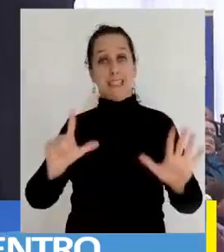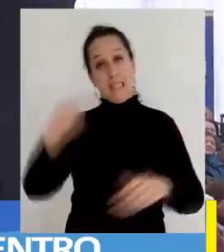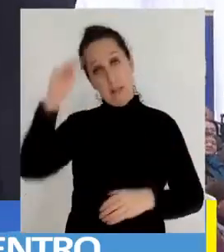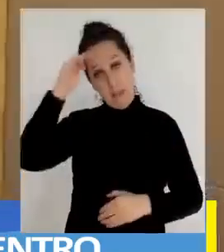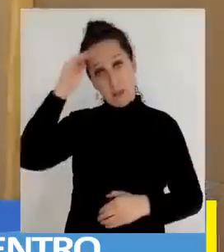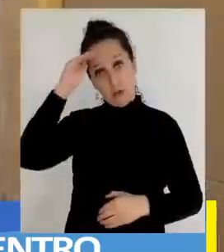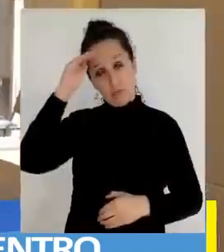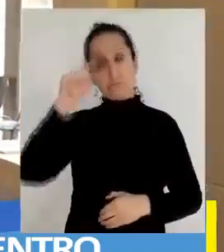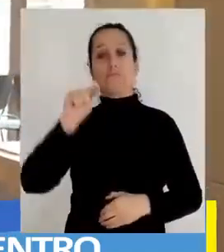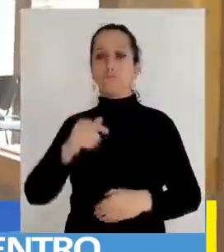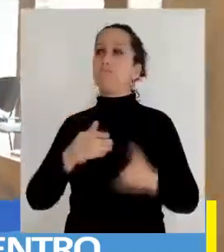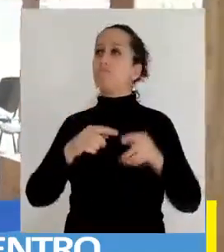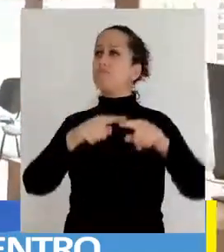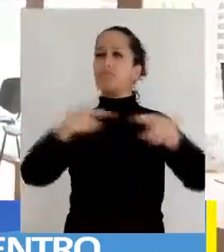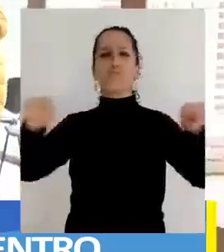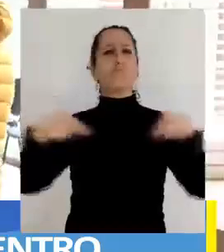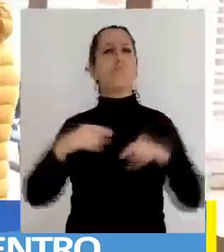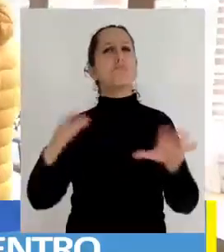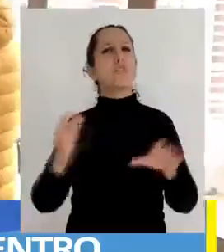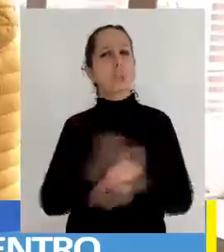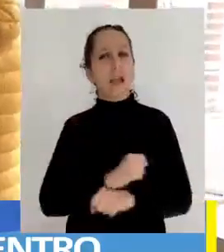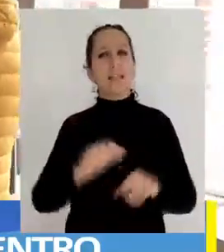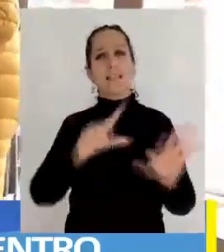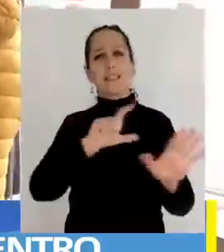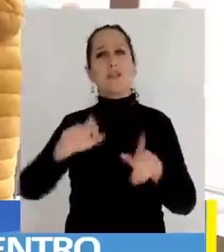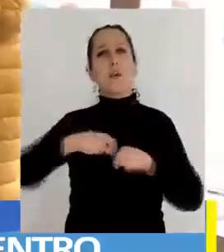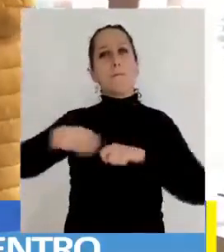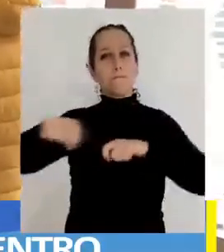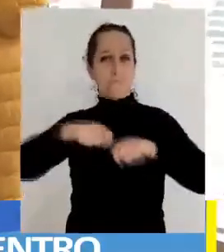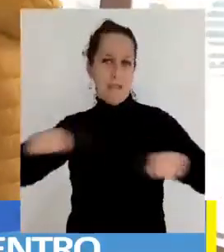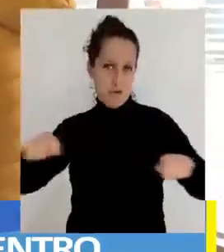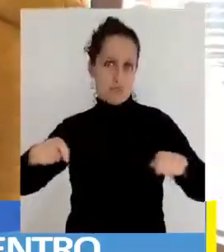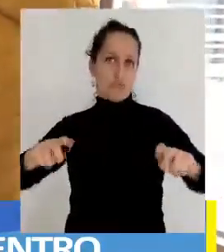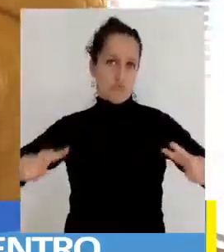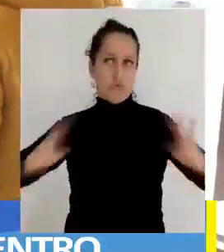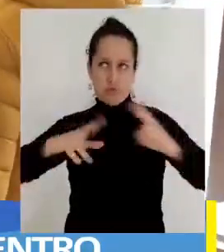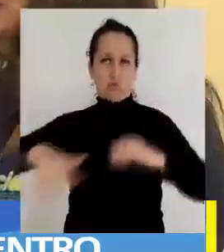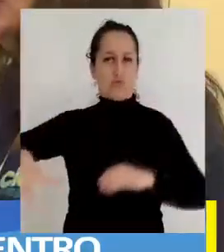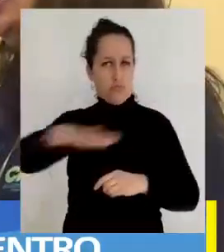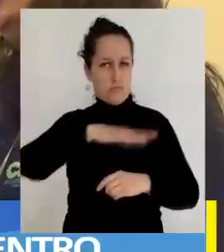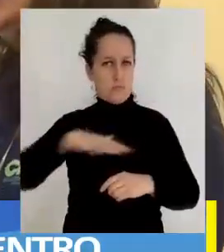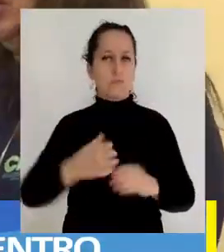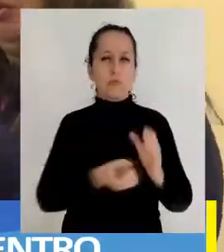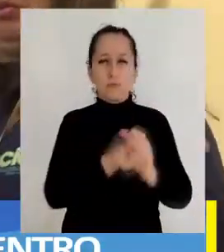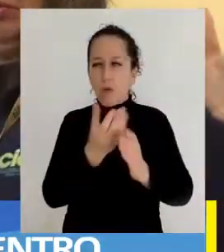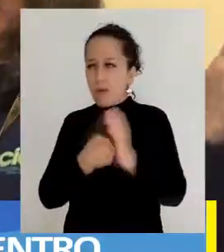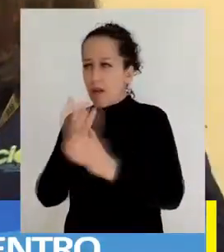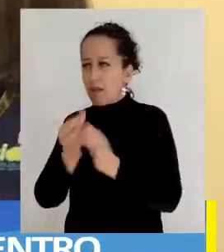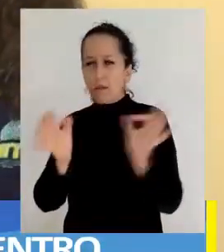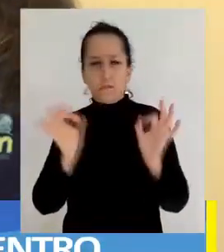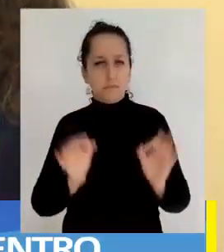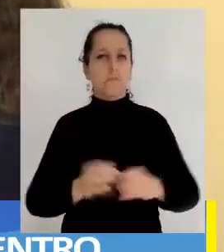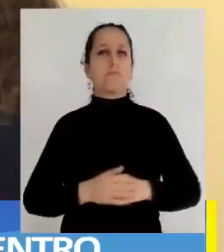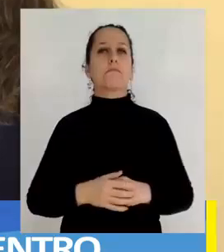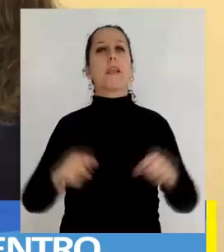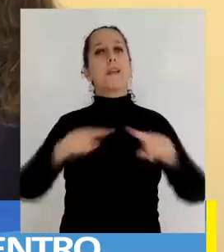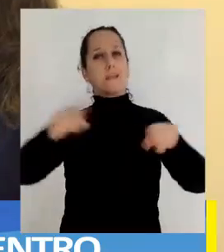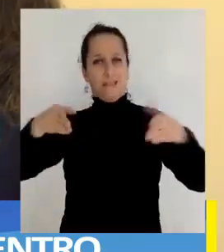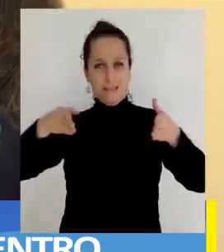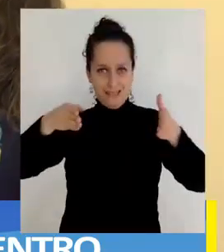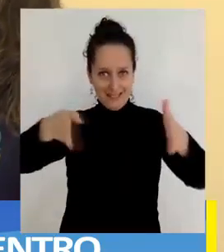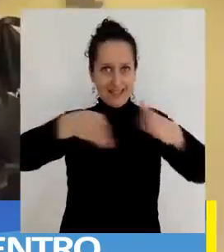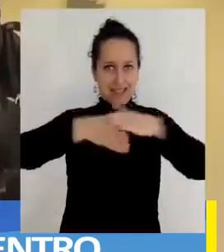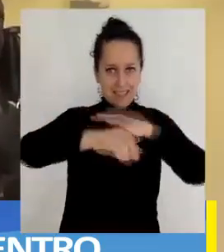27 de mayo y cuenta con una superficie de 700 metros cuadrados construidos con modernas instalaciones que incluyen